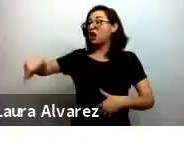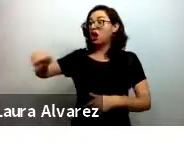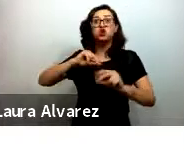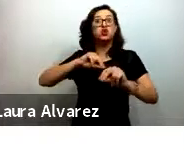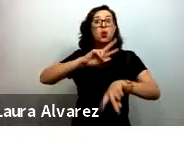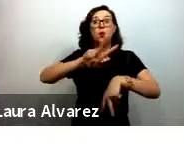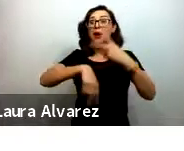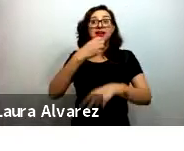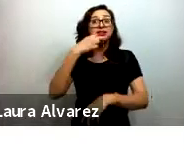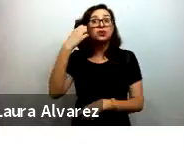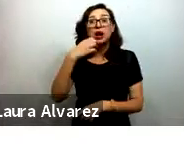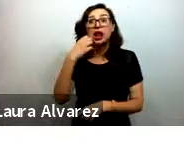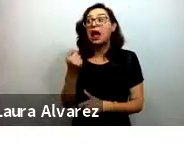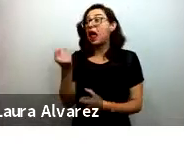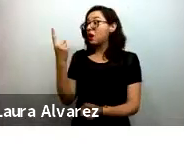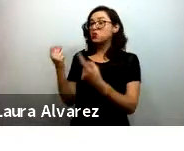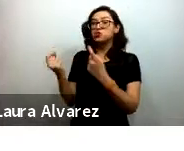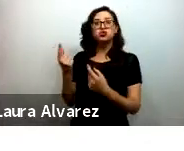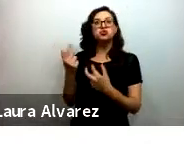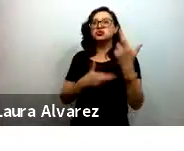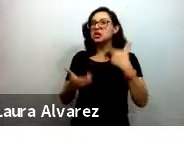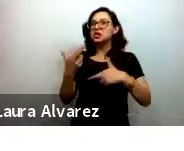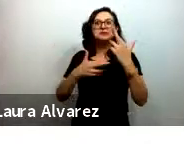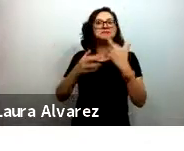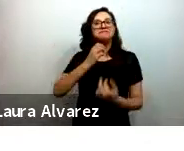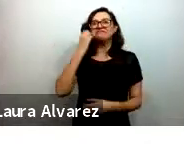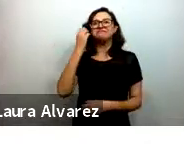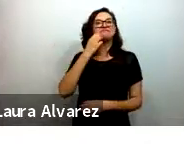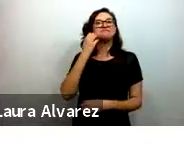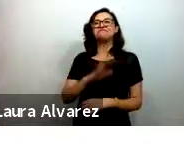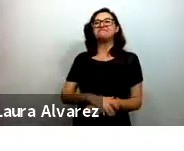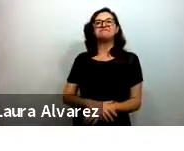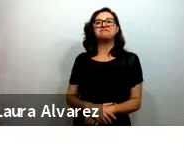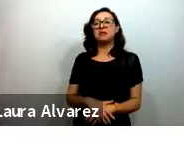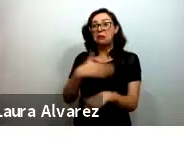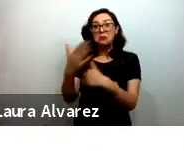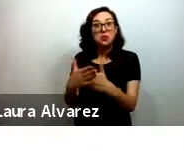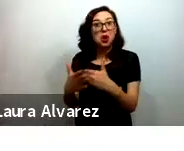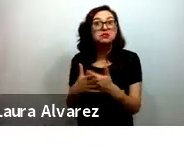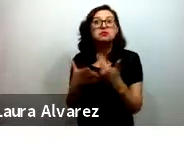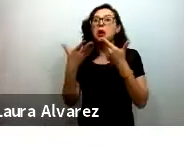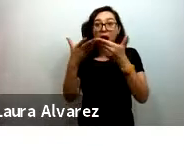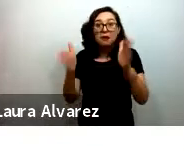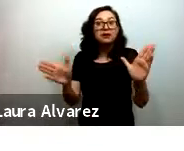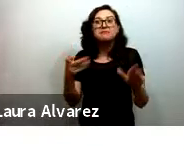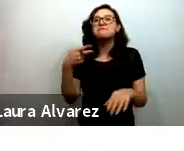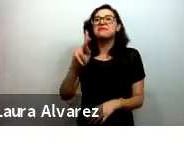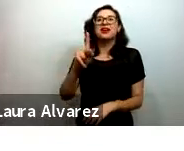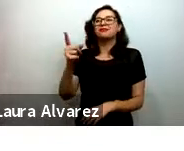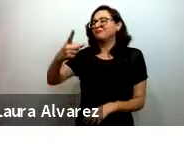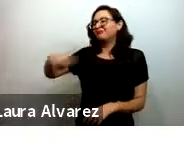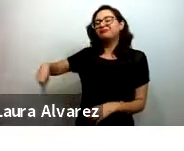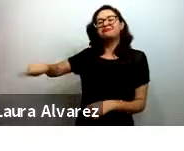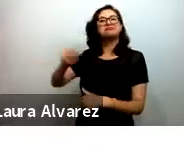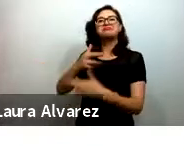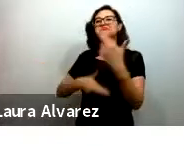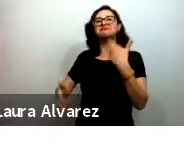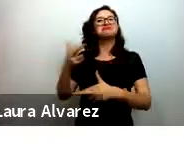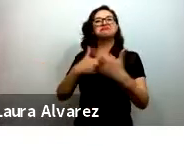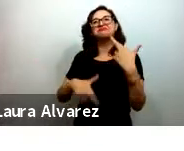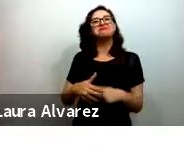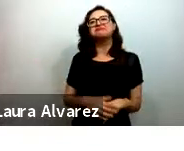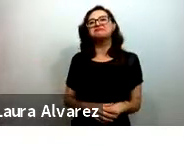que no van a poder volver una vez que se reabran los colegios. Así que